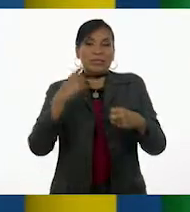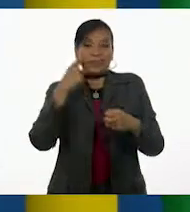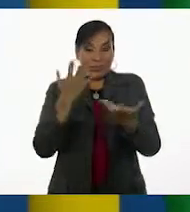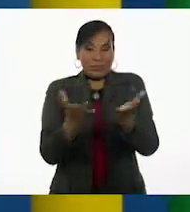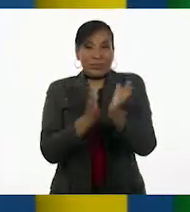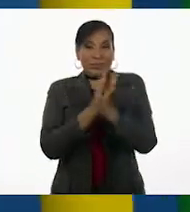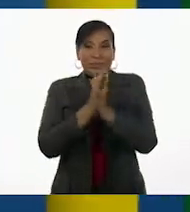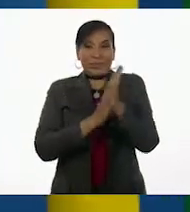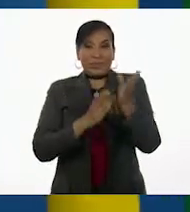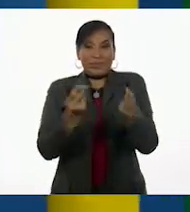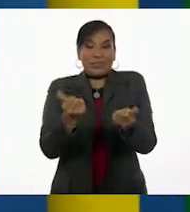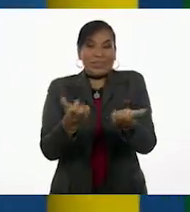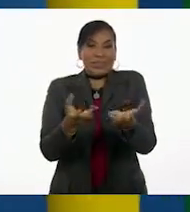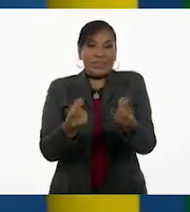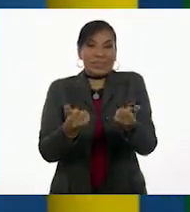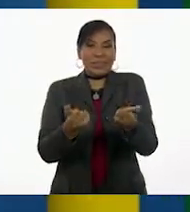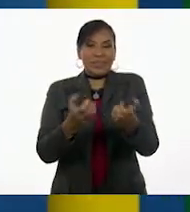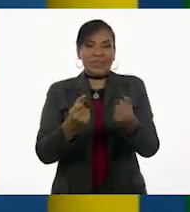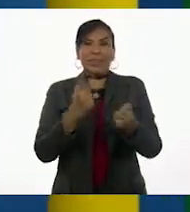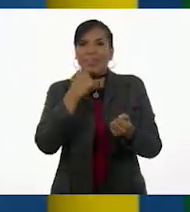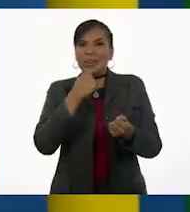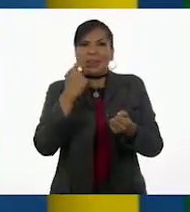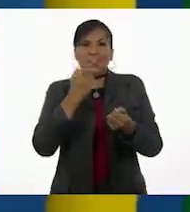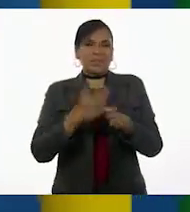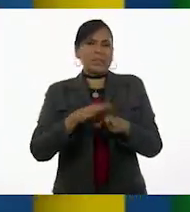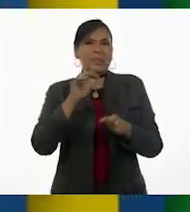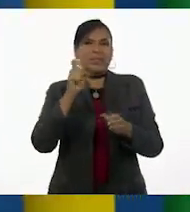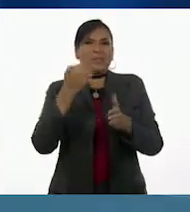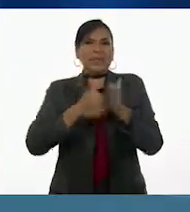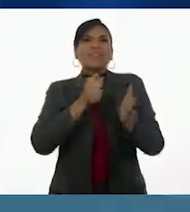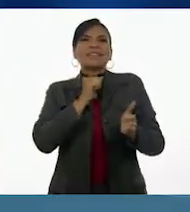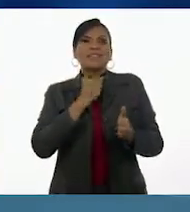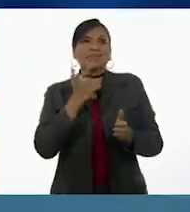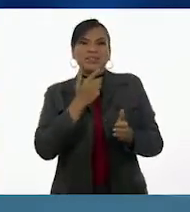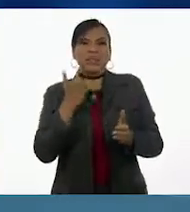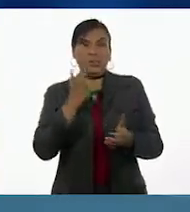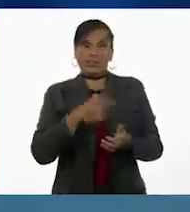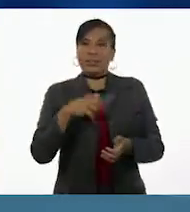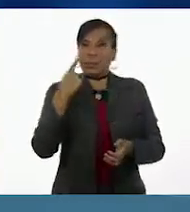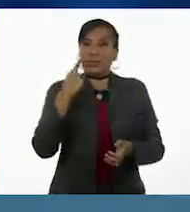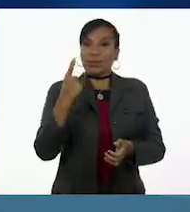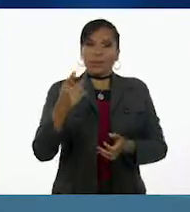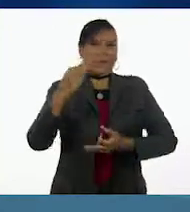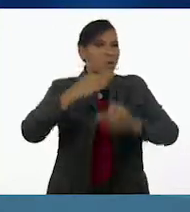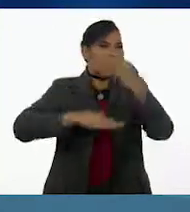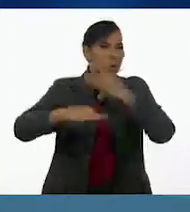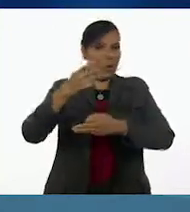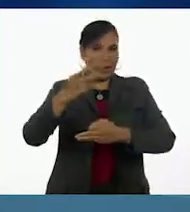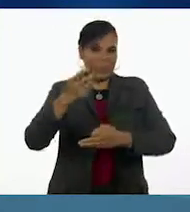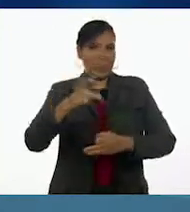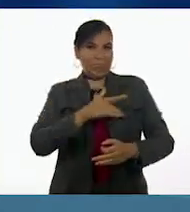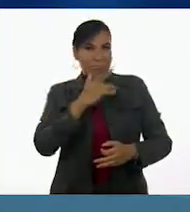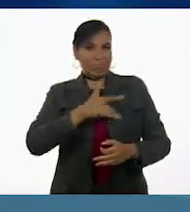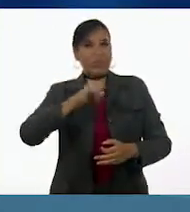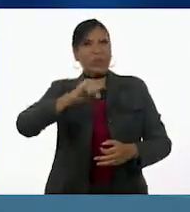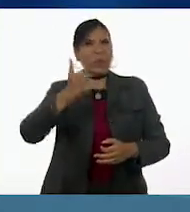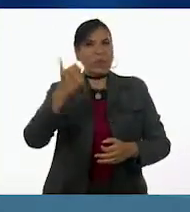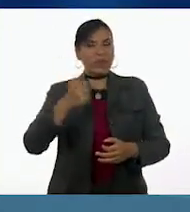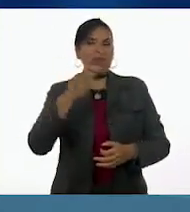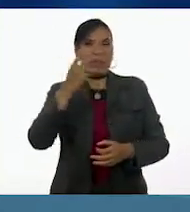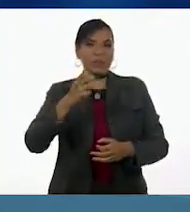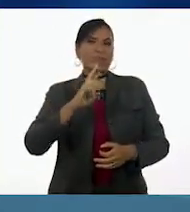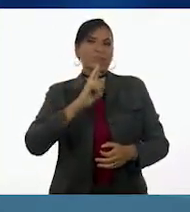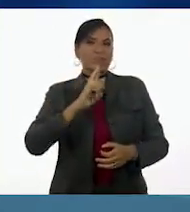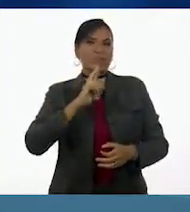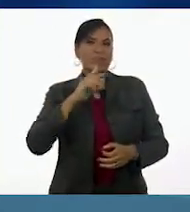mis manos están sudando y tengo la boca muy reseca. Ya veo. Todas esas reacciones y otras son las